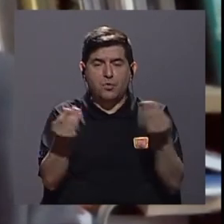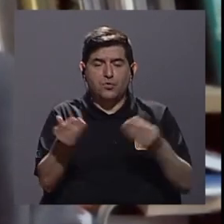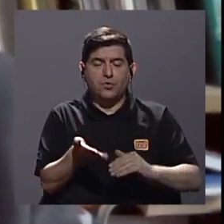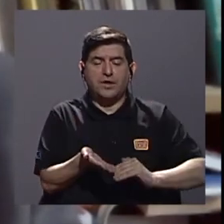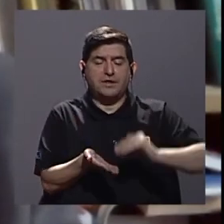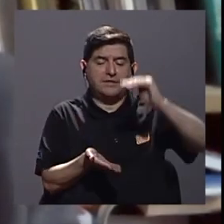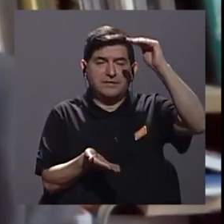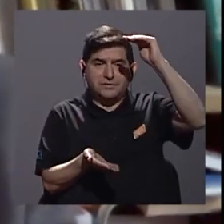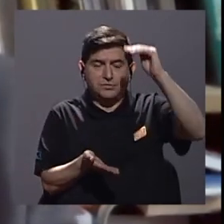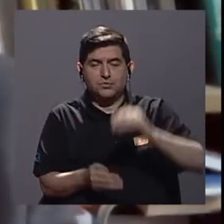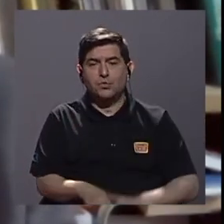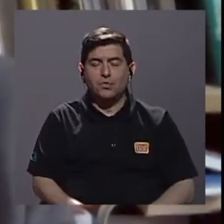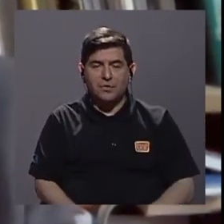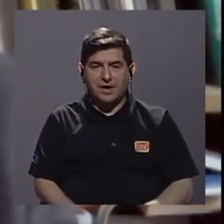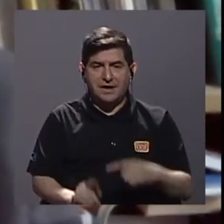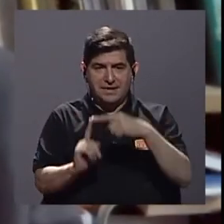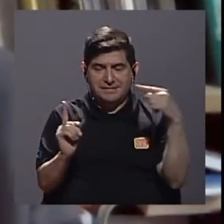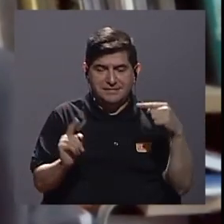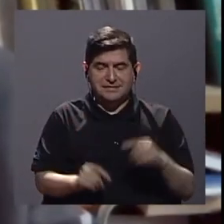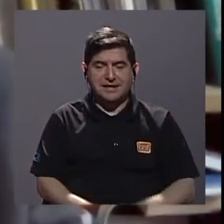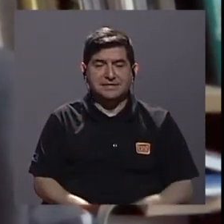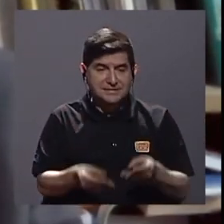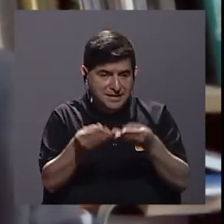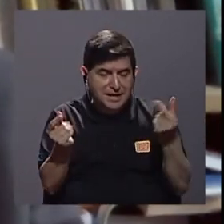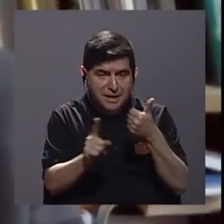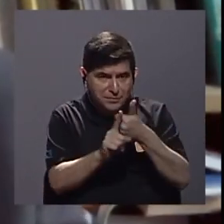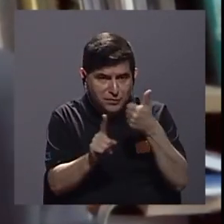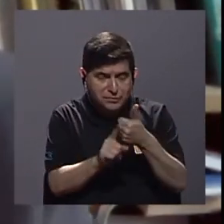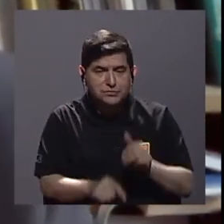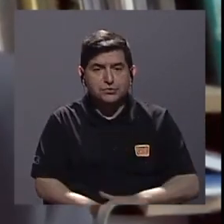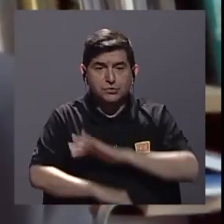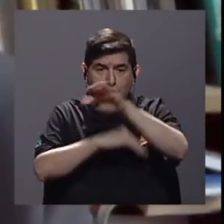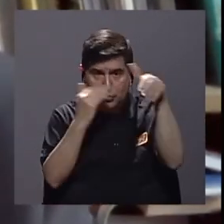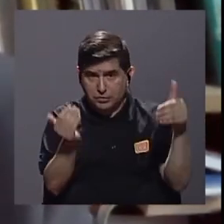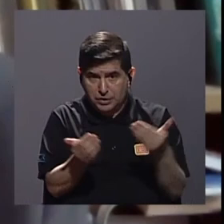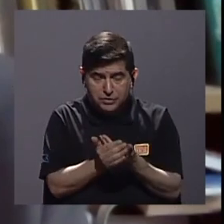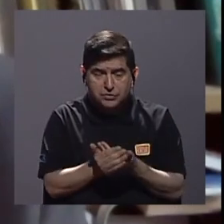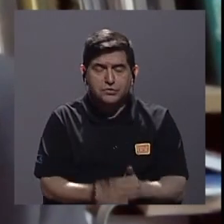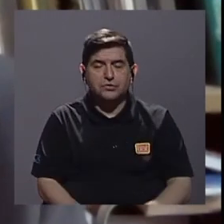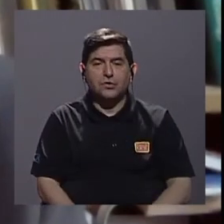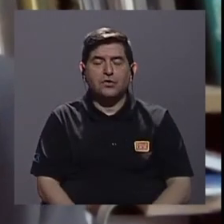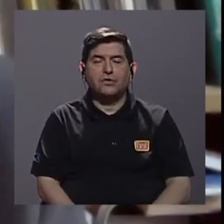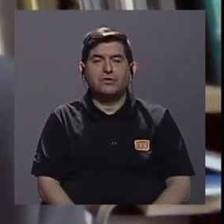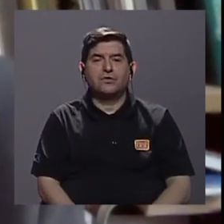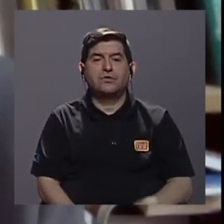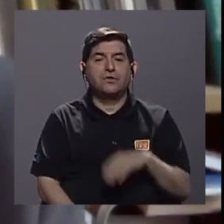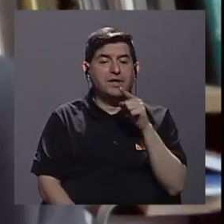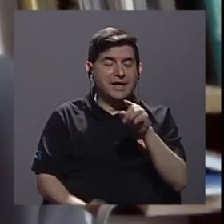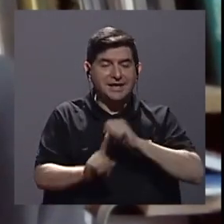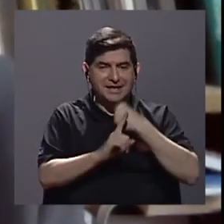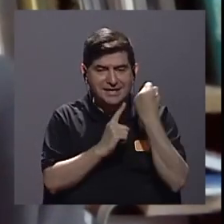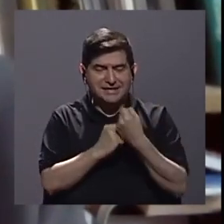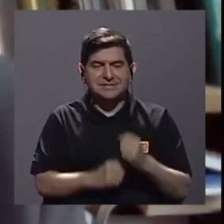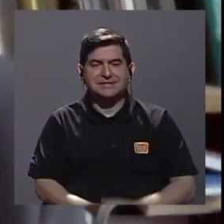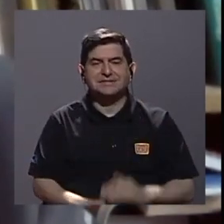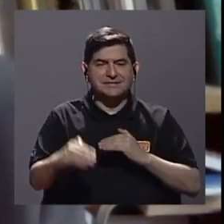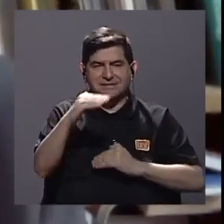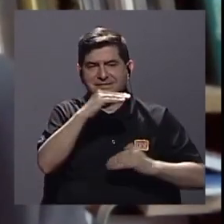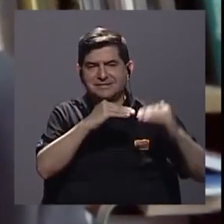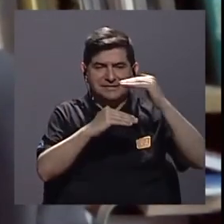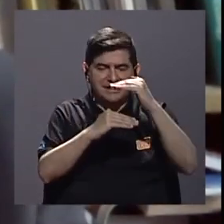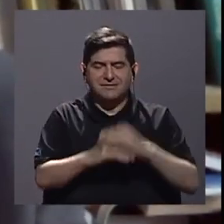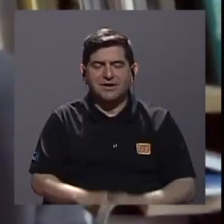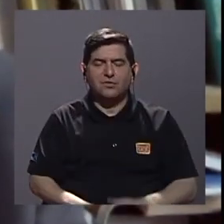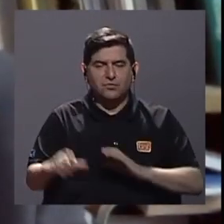valor a partir de la productividad y en todas esas cosas la facultad de ciencias agroalimentarias a través de los